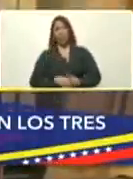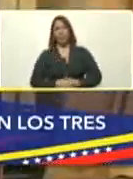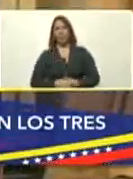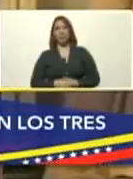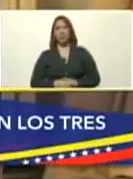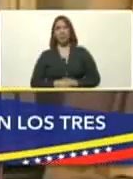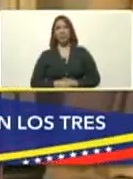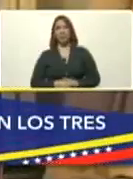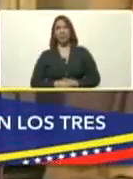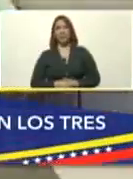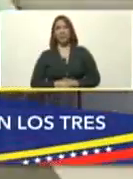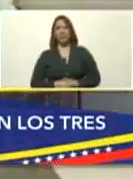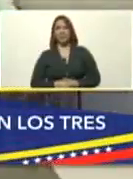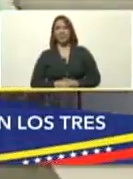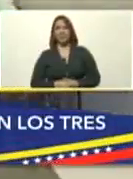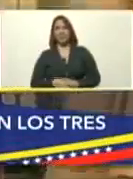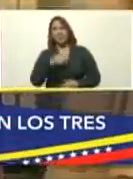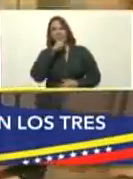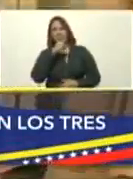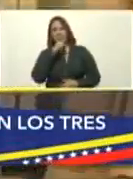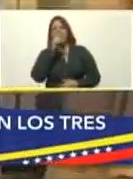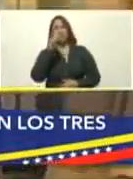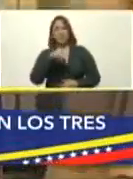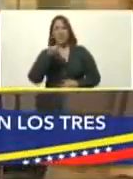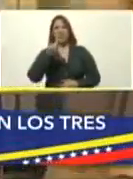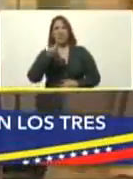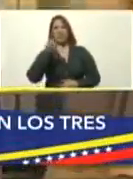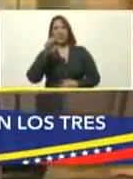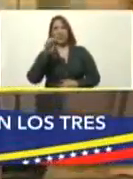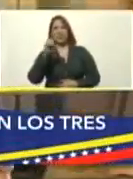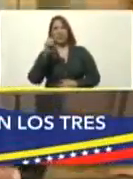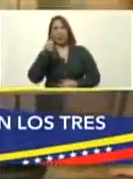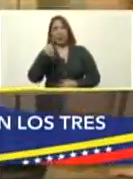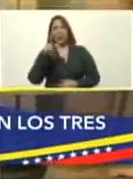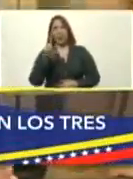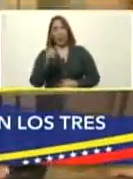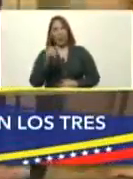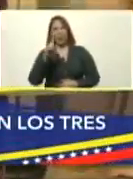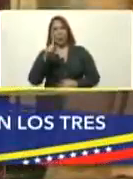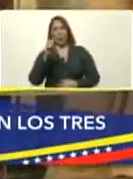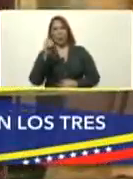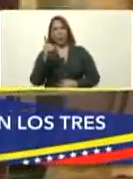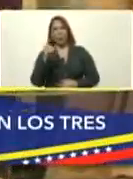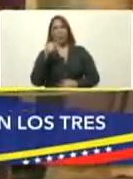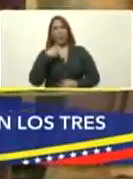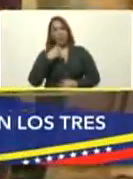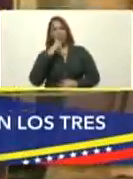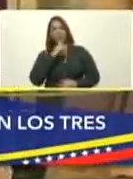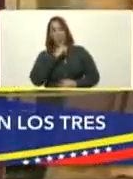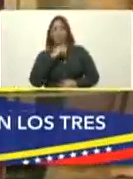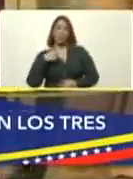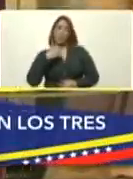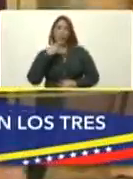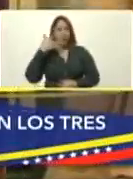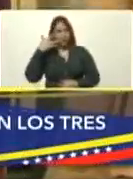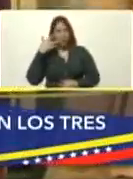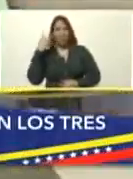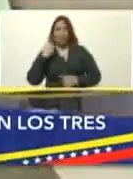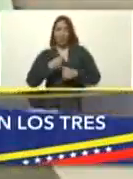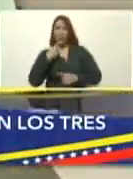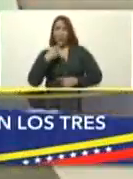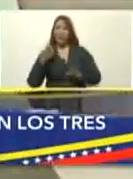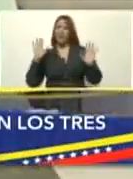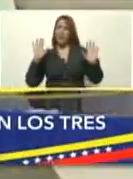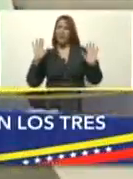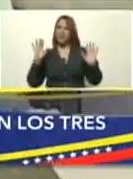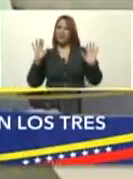Sánchez, sí. Ah, ¿y tu abuelo? Mi bisabuelo Leopoldo Sánchez. Y ahí mi nombre, pues, y con orgullo lo debo, me identifico.